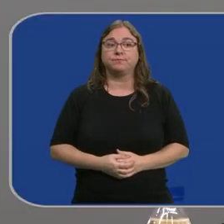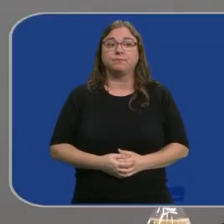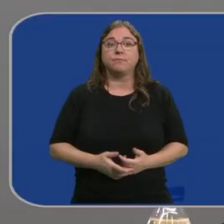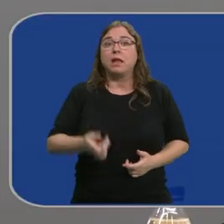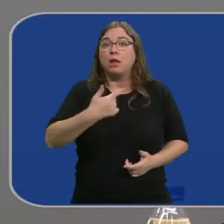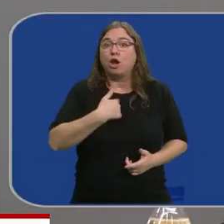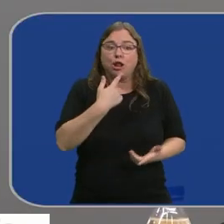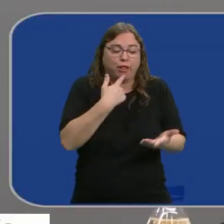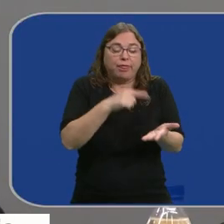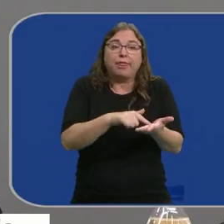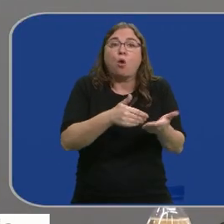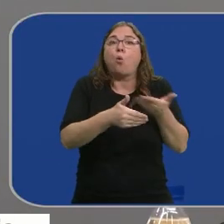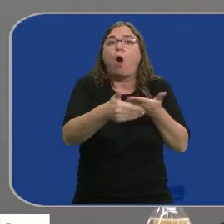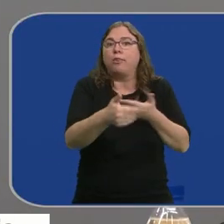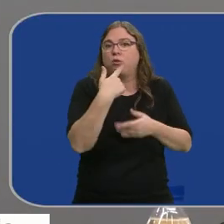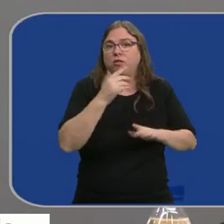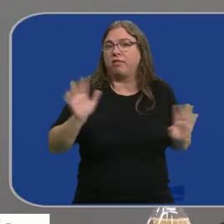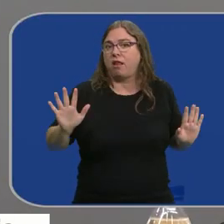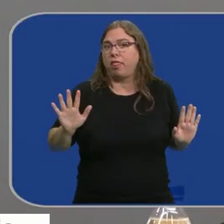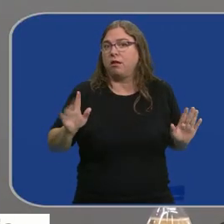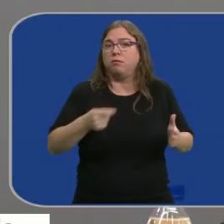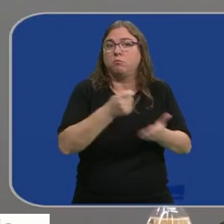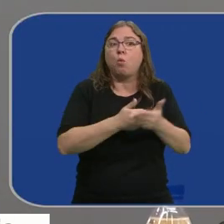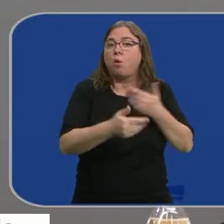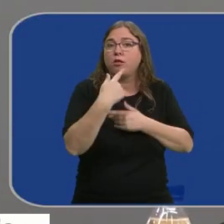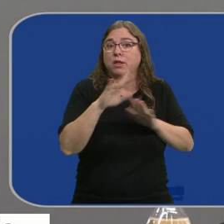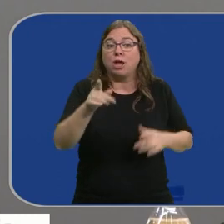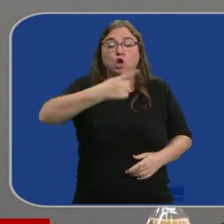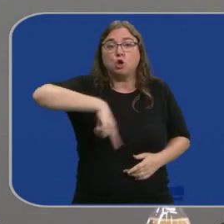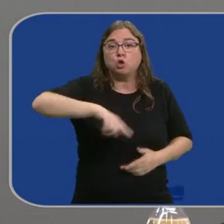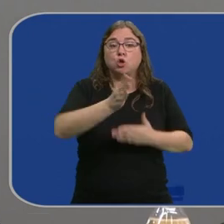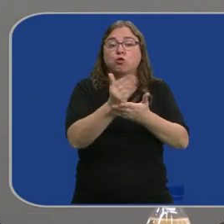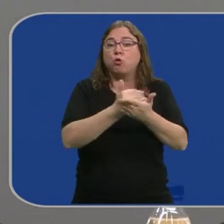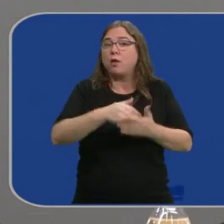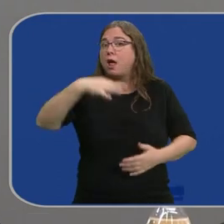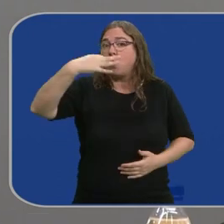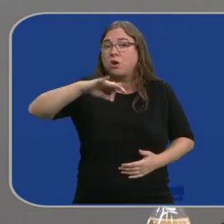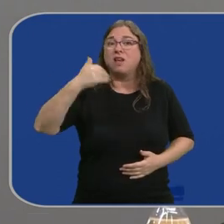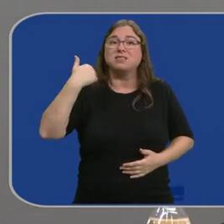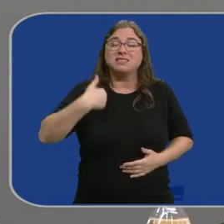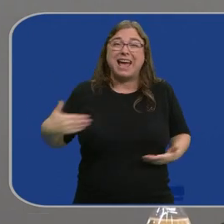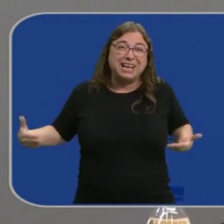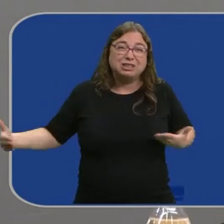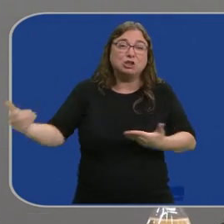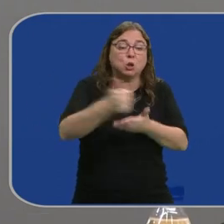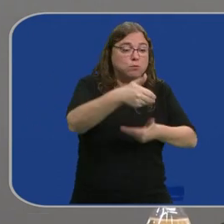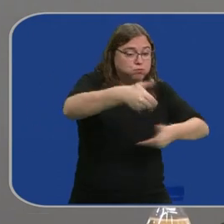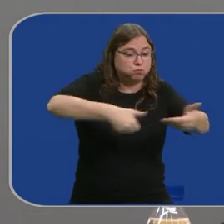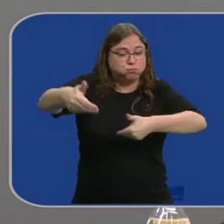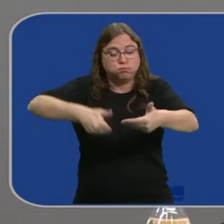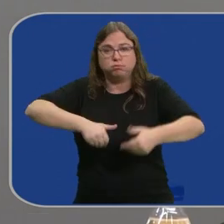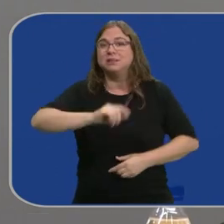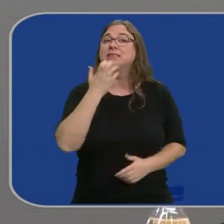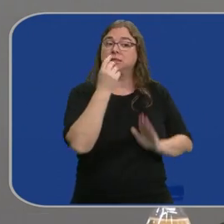No está escrito cuándo hay que resolver las ayudas al alquiler. Somos la única comunidad autónoma que llegamos a todos los solicitantes